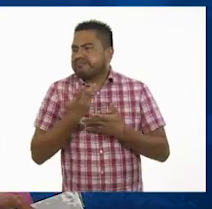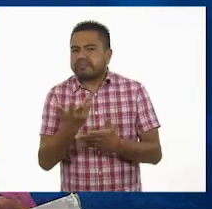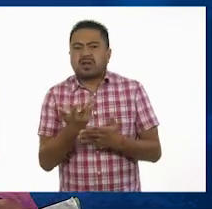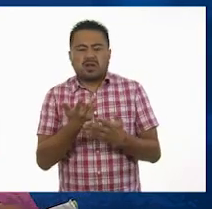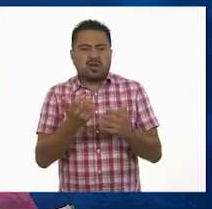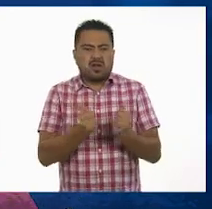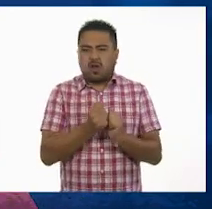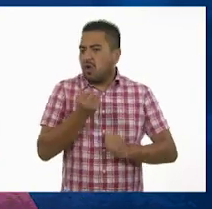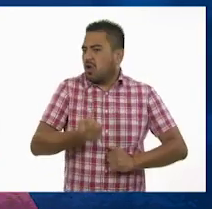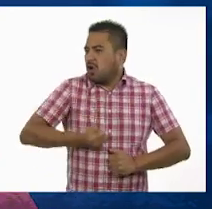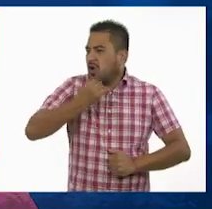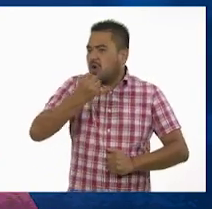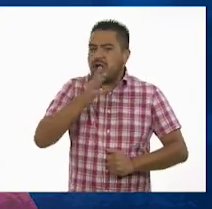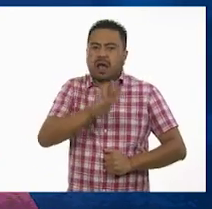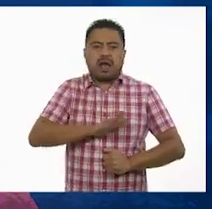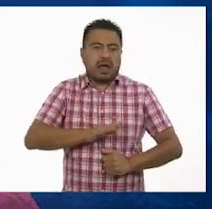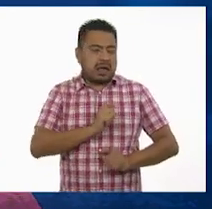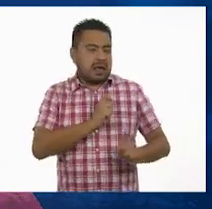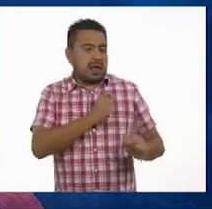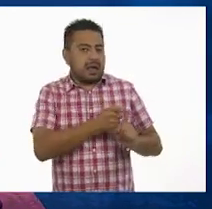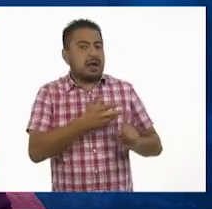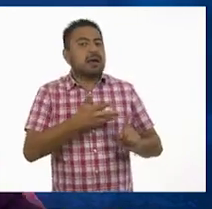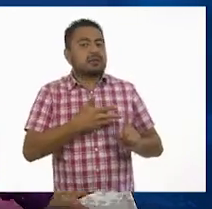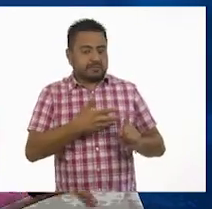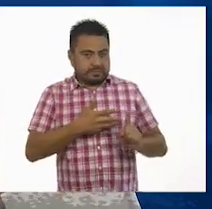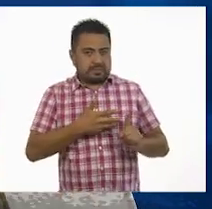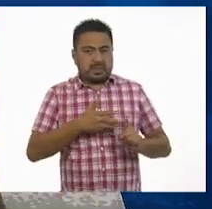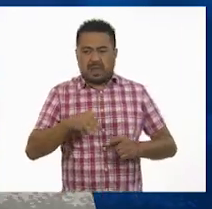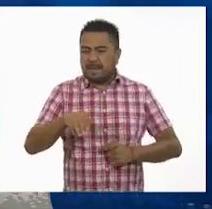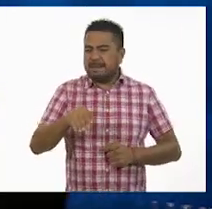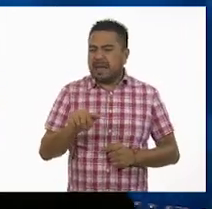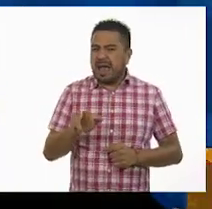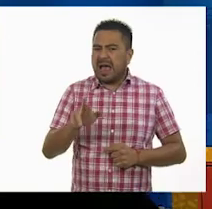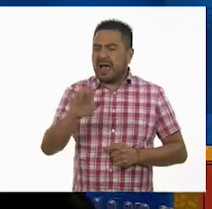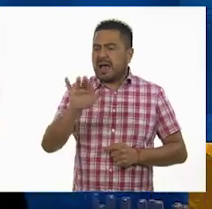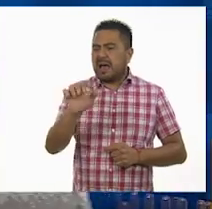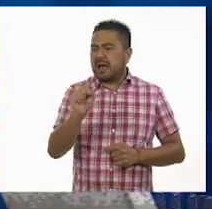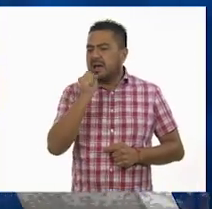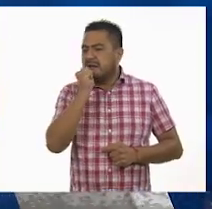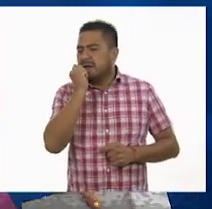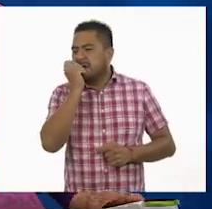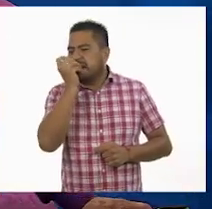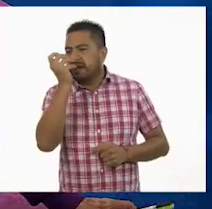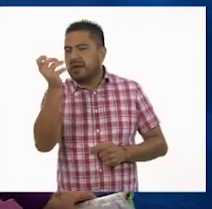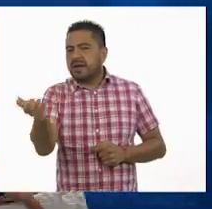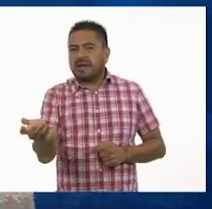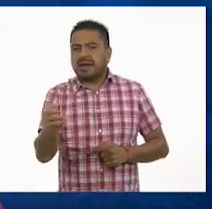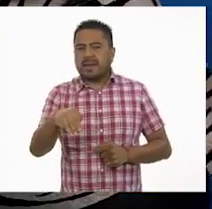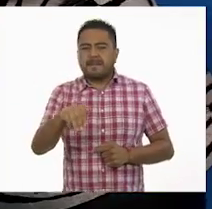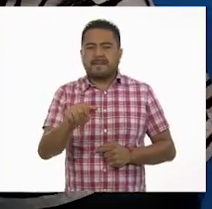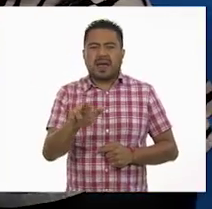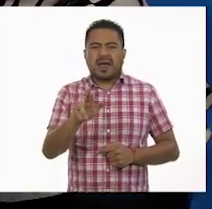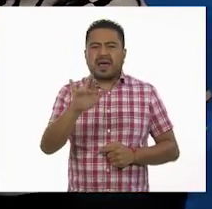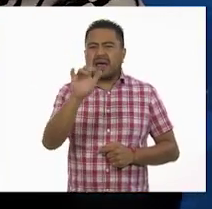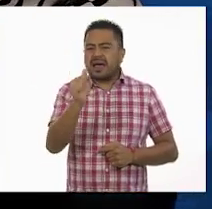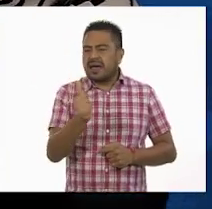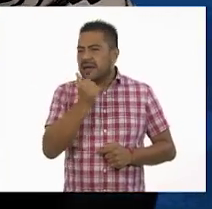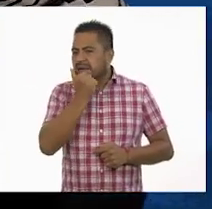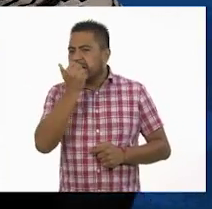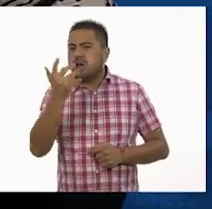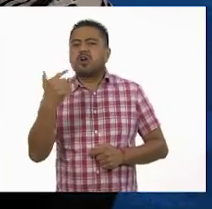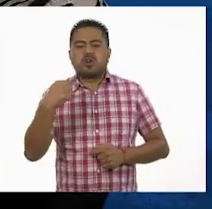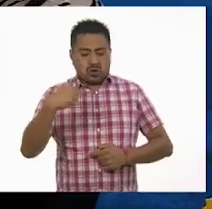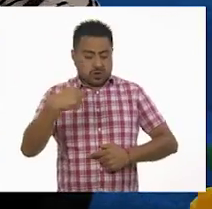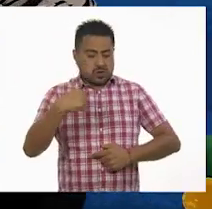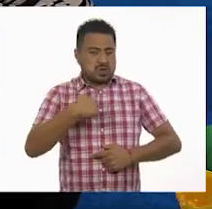y oral que ésta tiene. María, María, soy